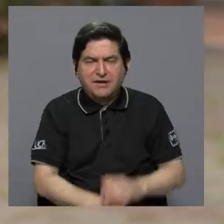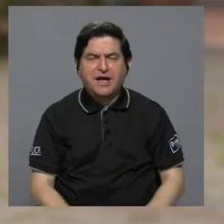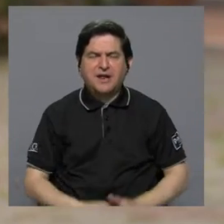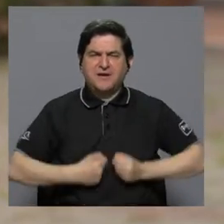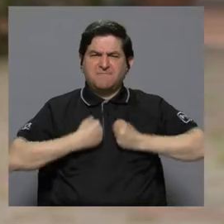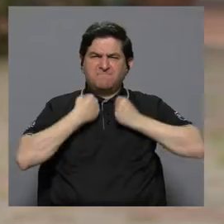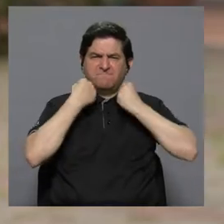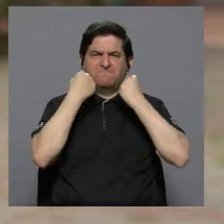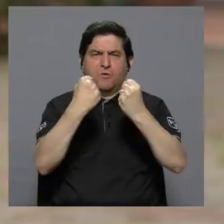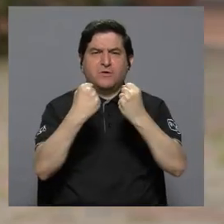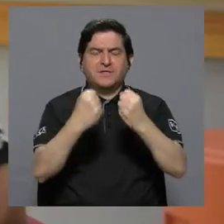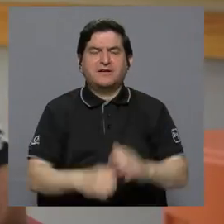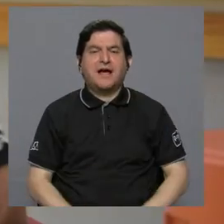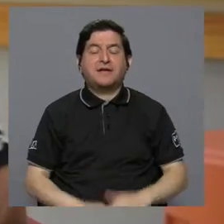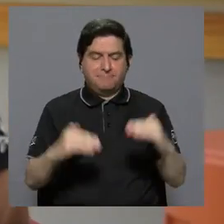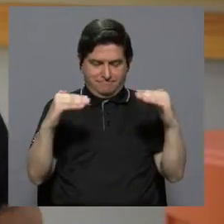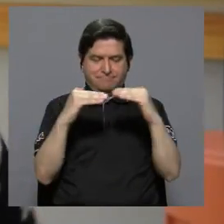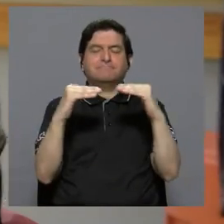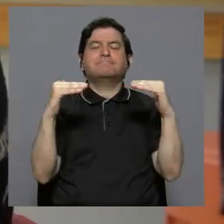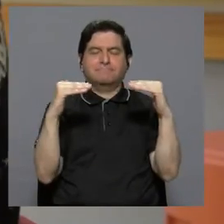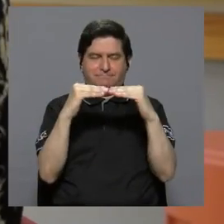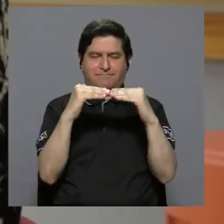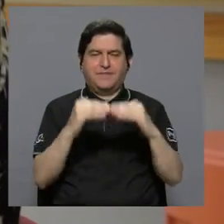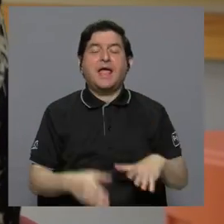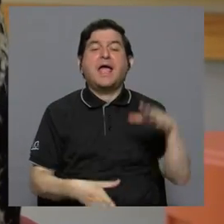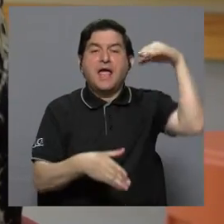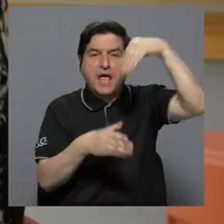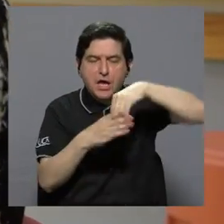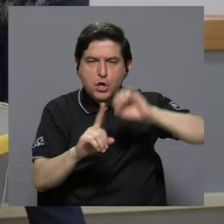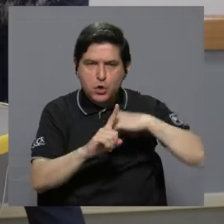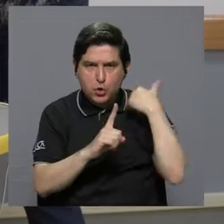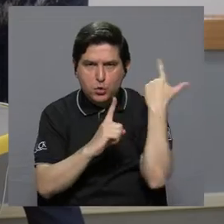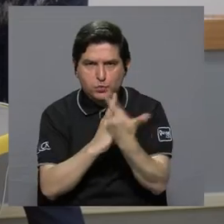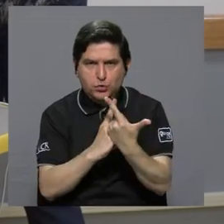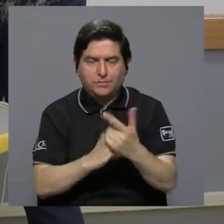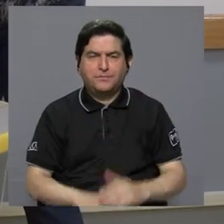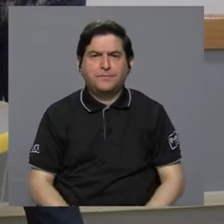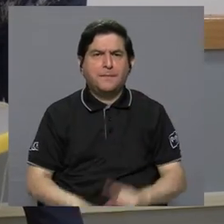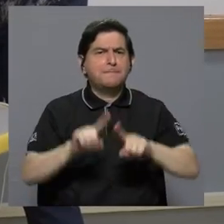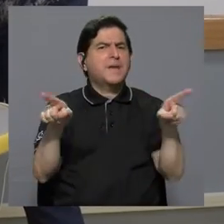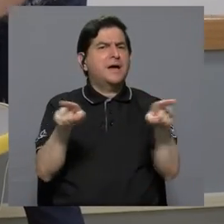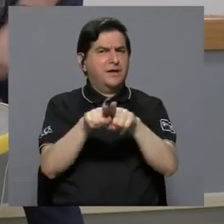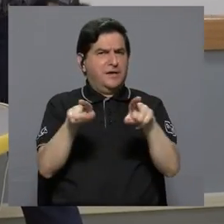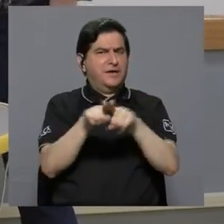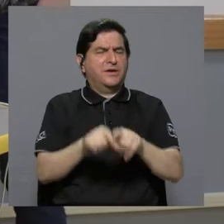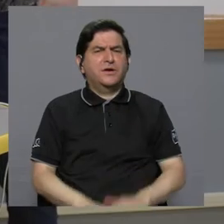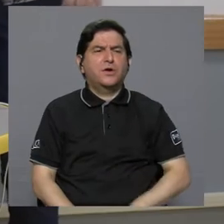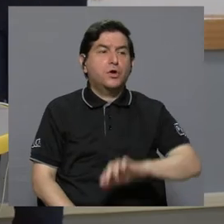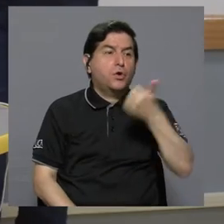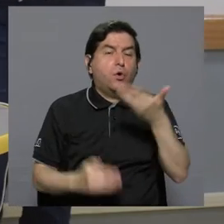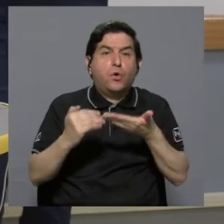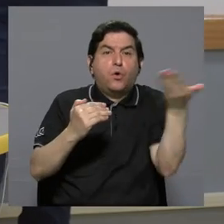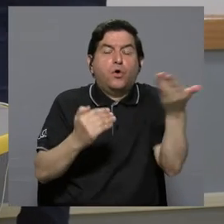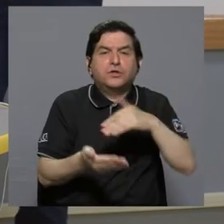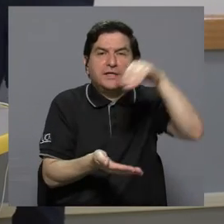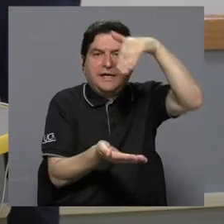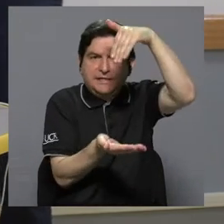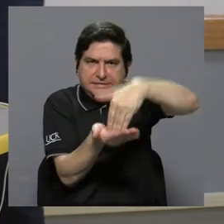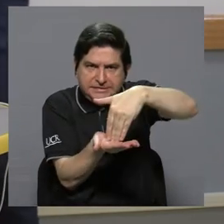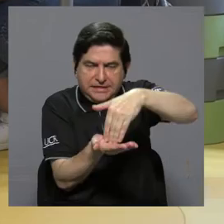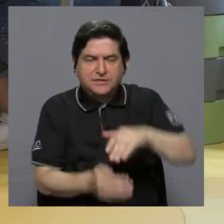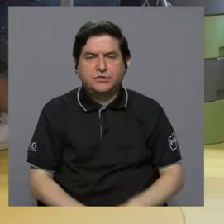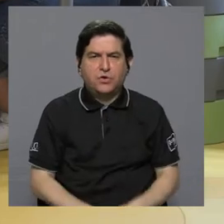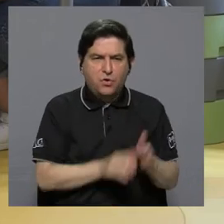hacia el fortalecimiento de la equidad y la inclusión social. Pero además de esto, hay otro elemento